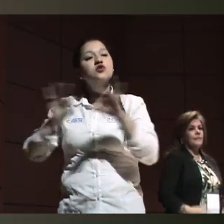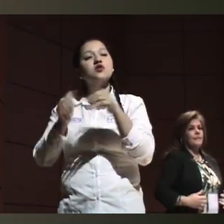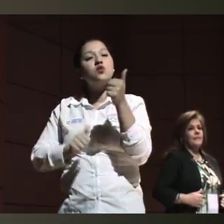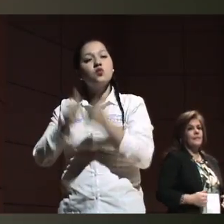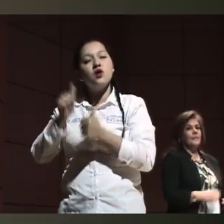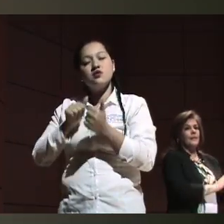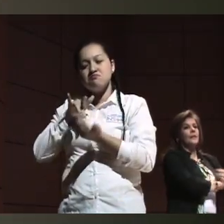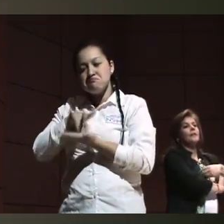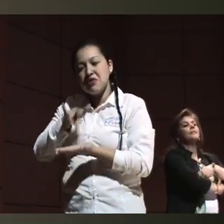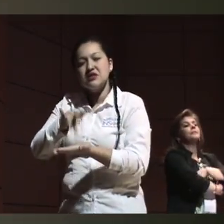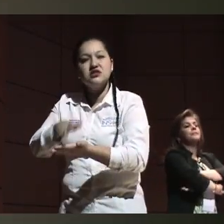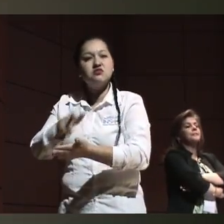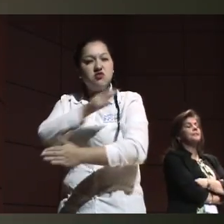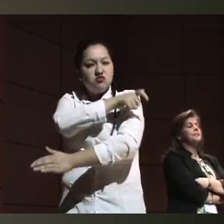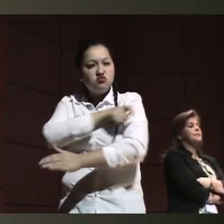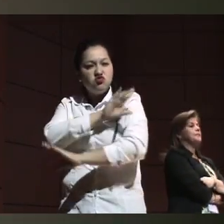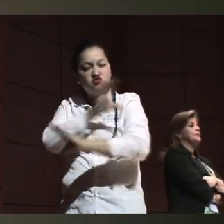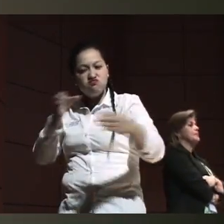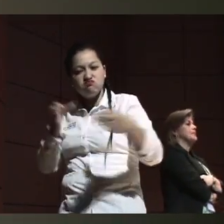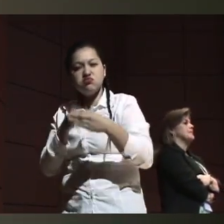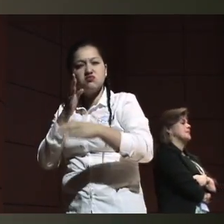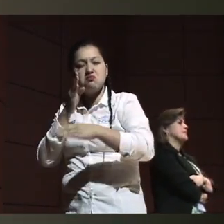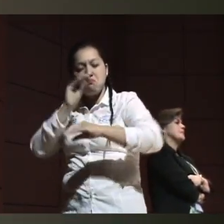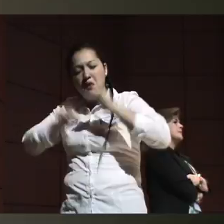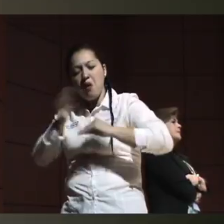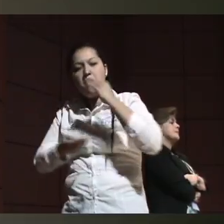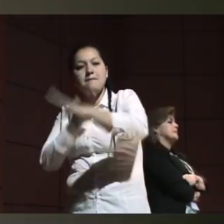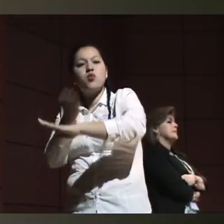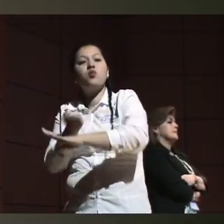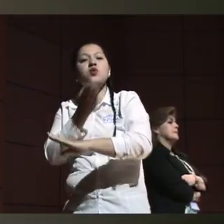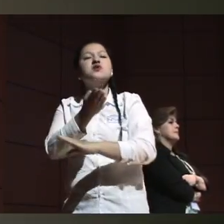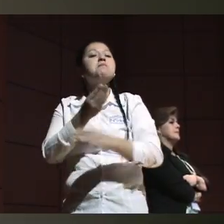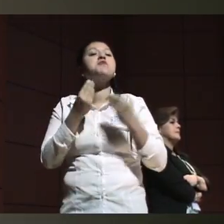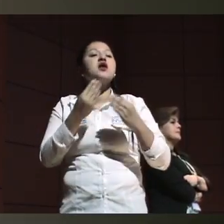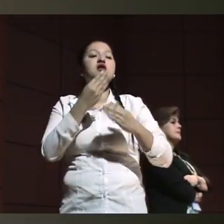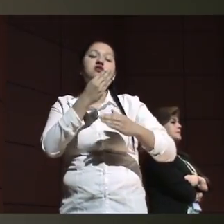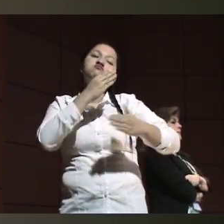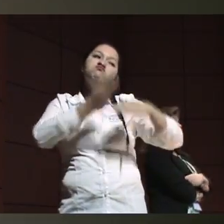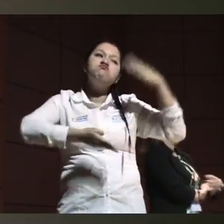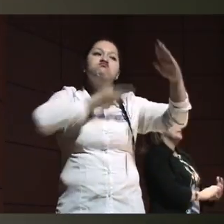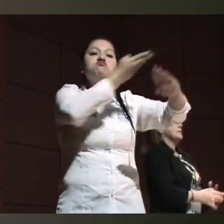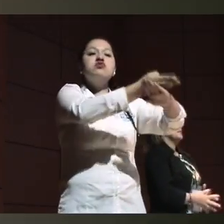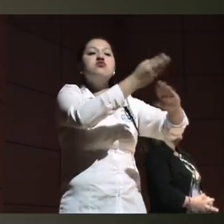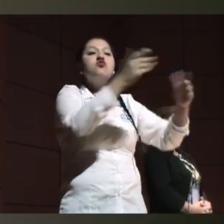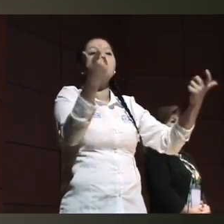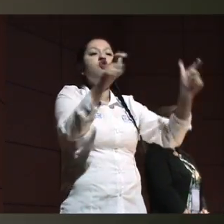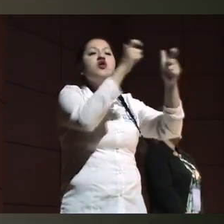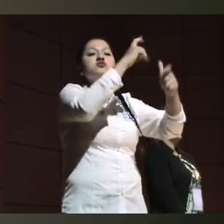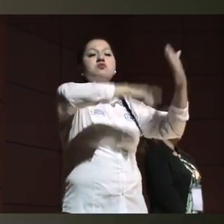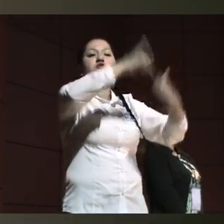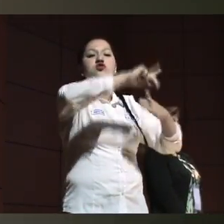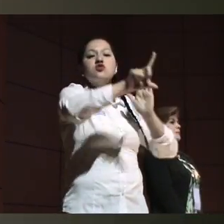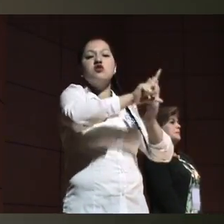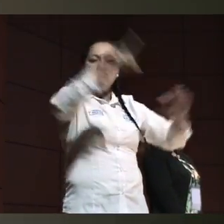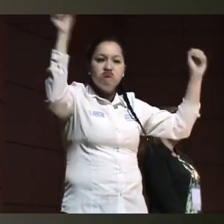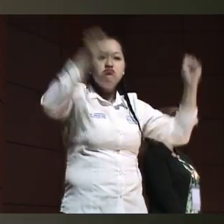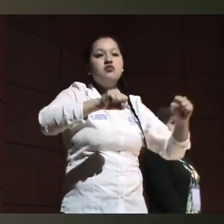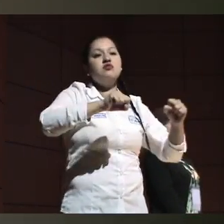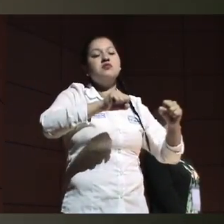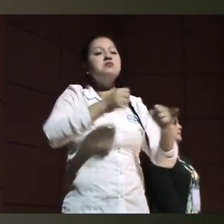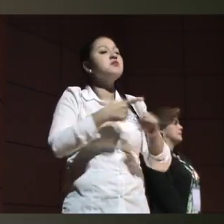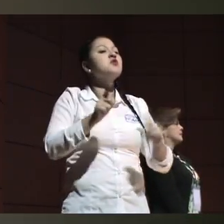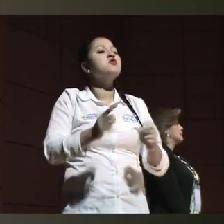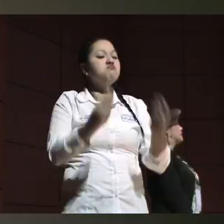comisiones que formulen y constituyen propuestas de proyectos de ley. Está la legislación, está muy bien descrita, pero cómo la